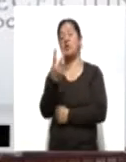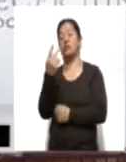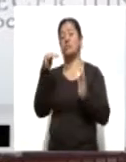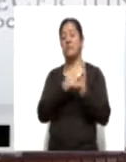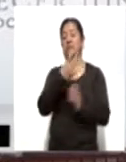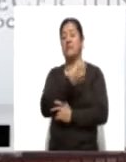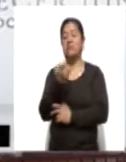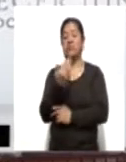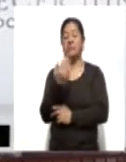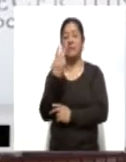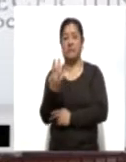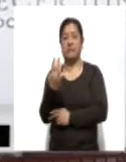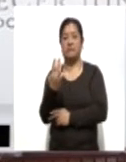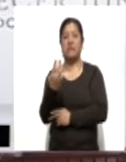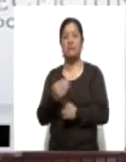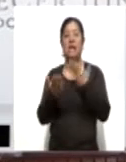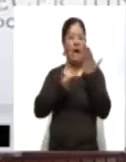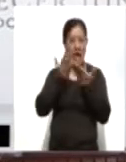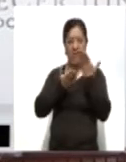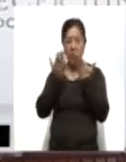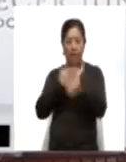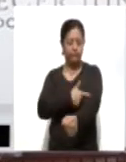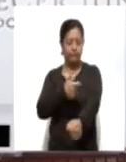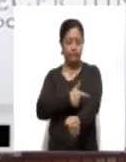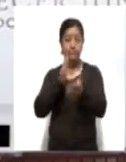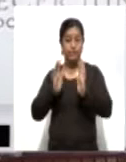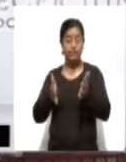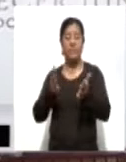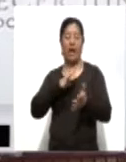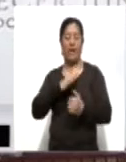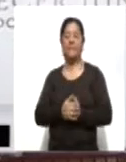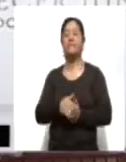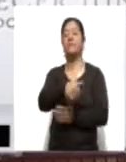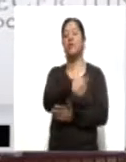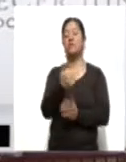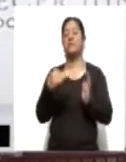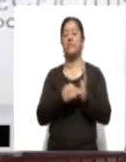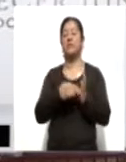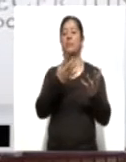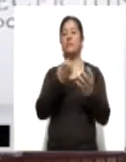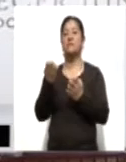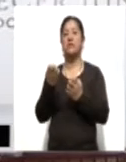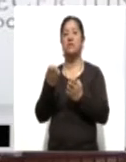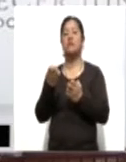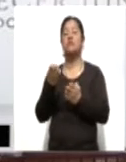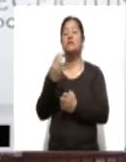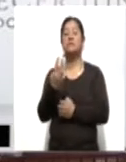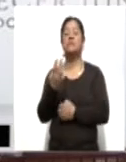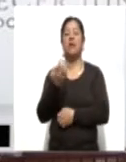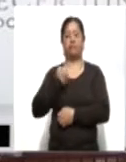353 estudios de laboratorio realizados, 11 mil 918 o mastografías